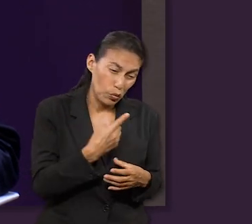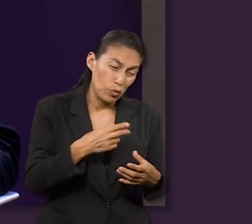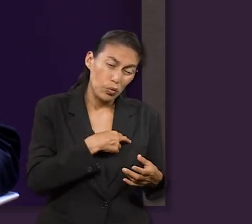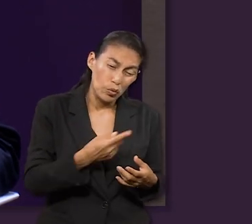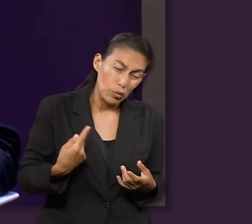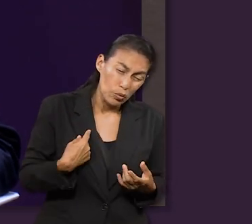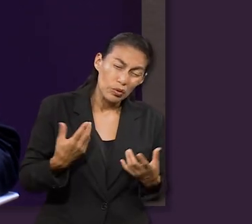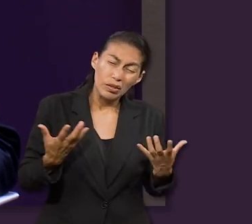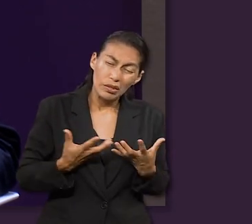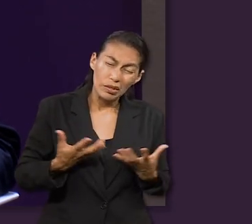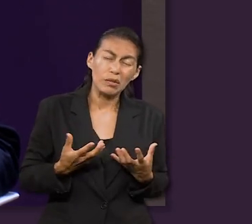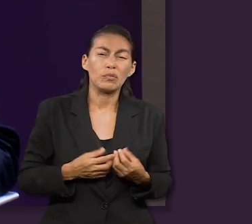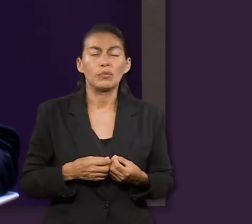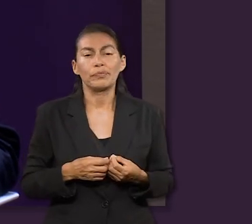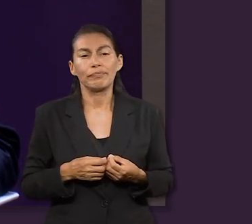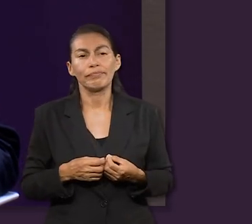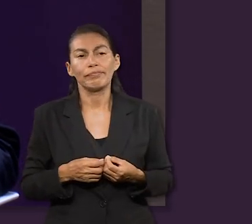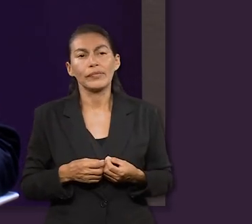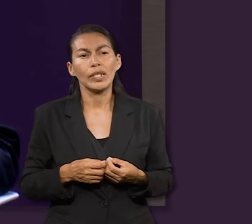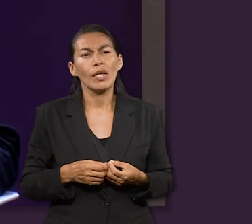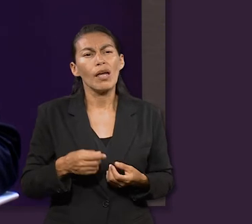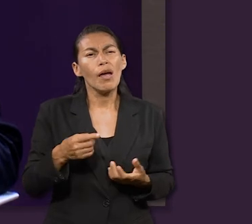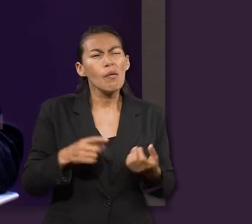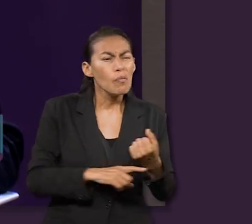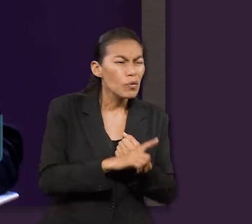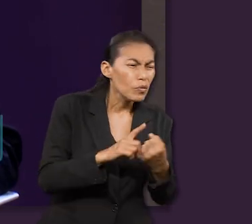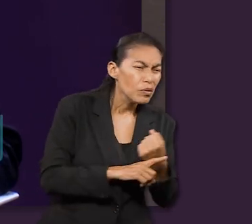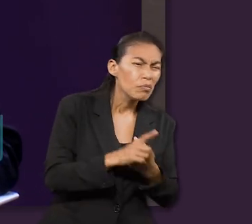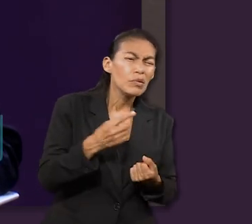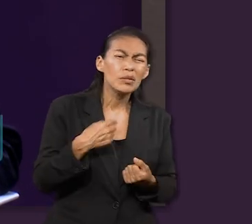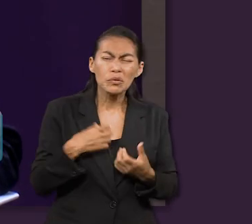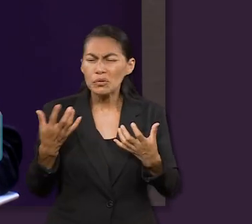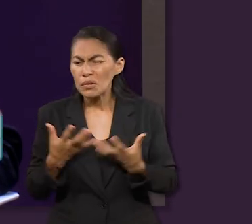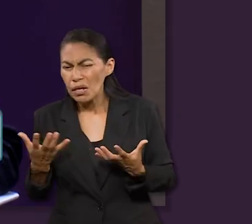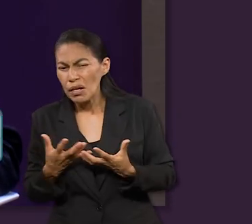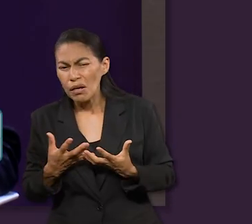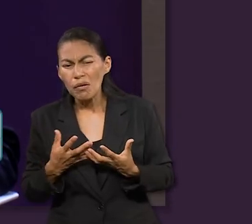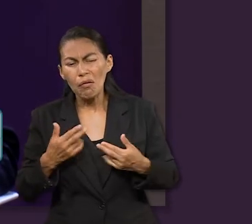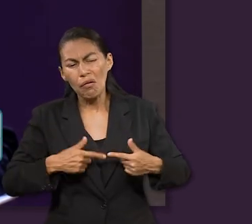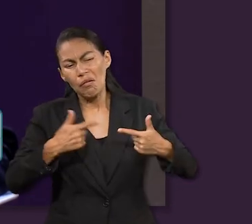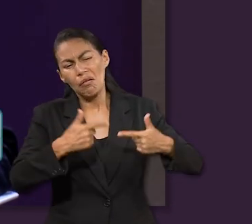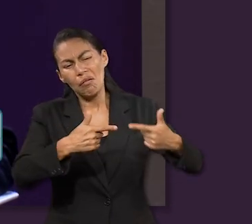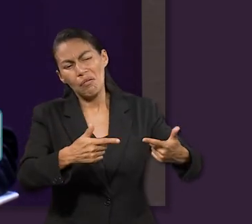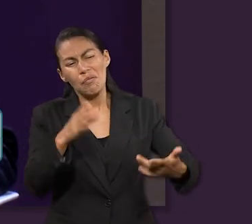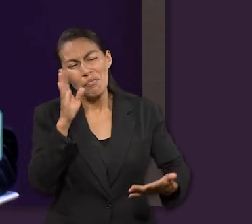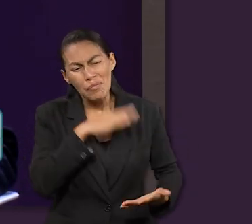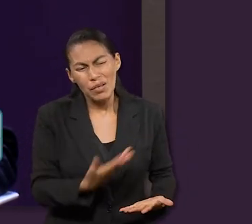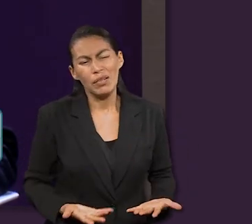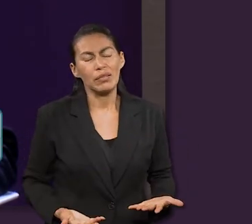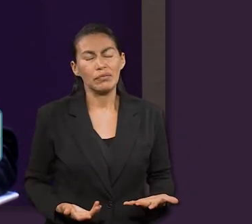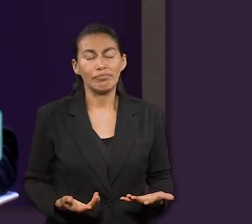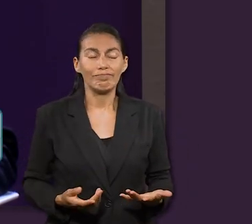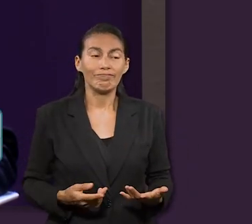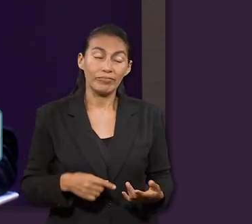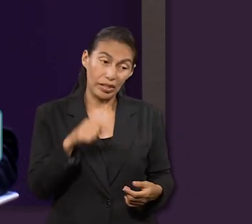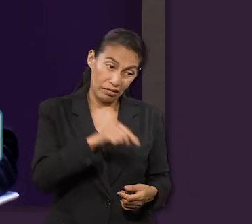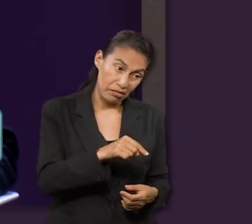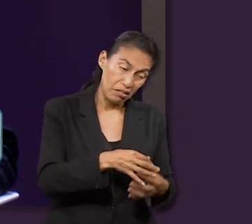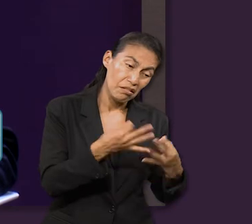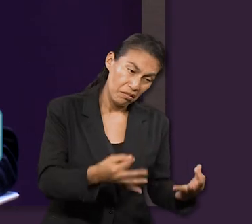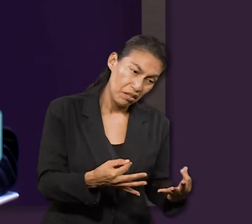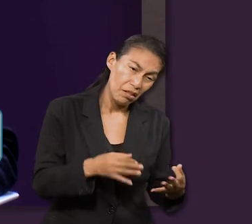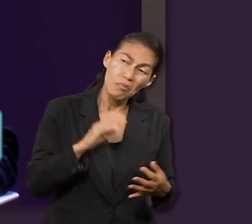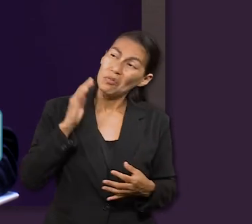decisiones, nuestras acciones tienen consecuencias. Y no solamente en terrenales, sino también consecuencias eternas. Así es, muchas